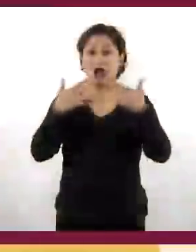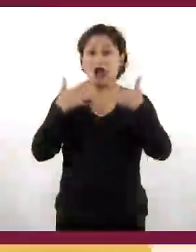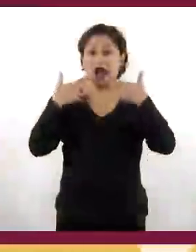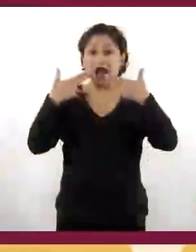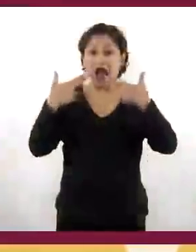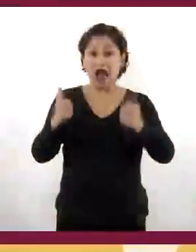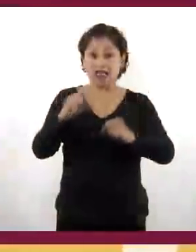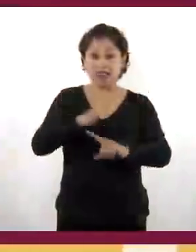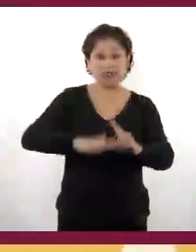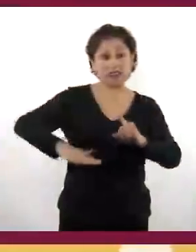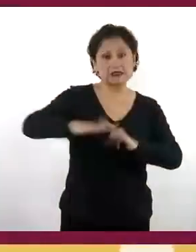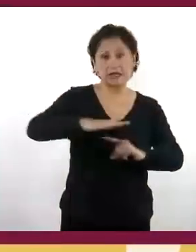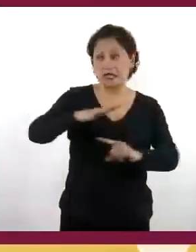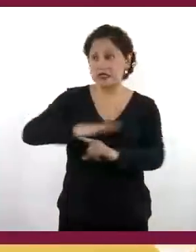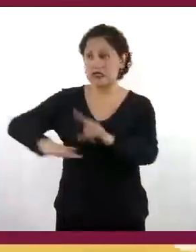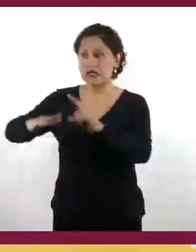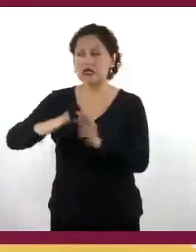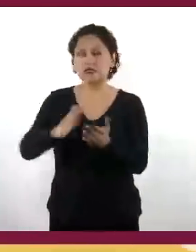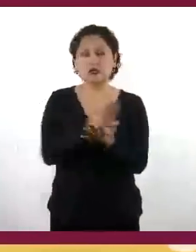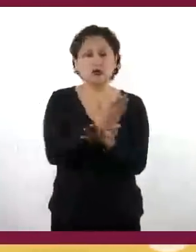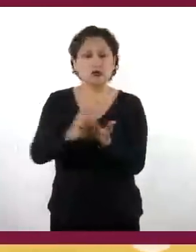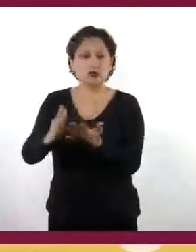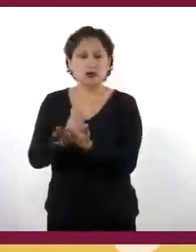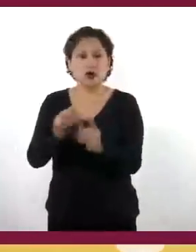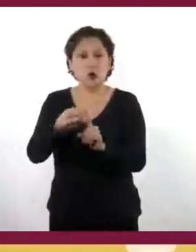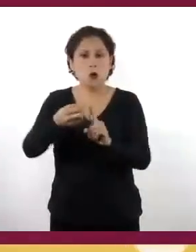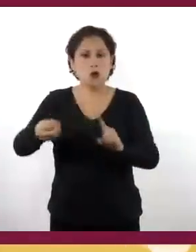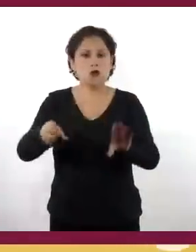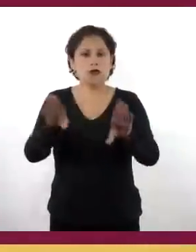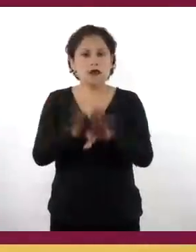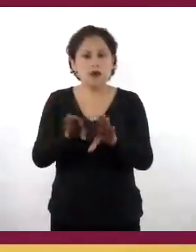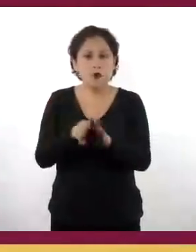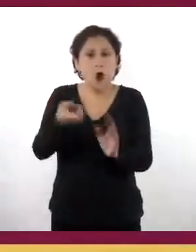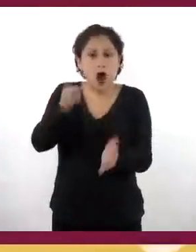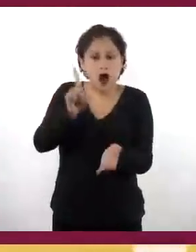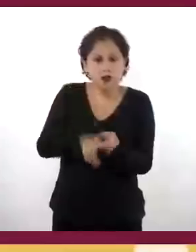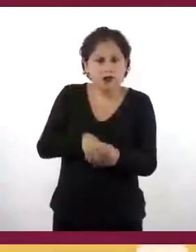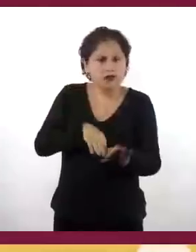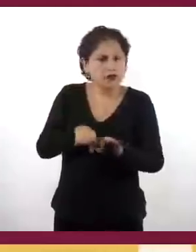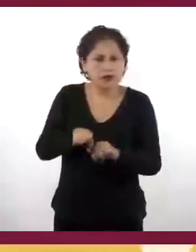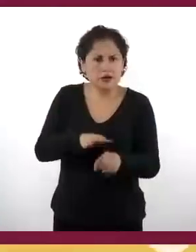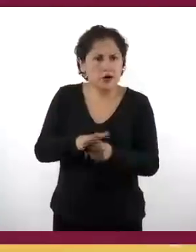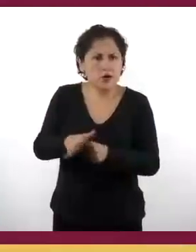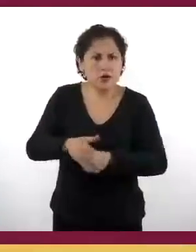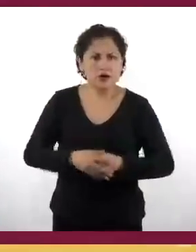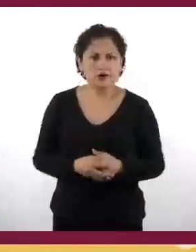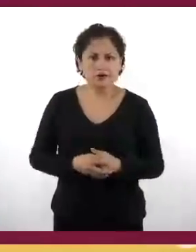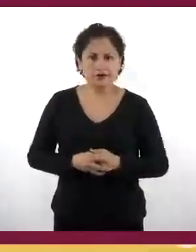¿Cómo estaban organizadas las haciendas y qué actividades se realizaban en ellas?